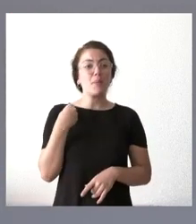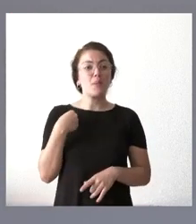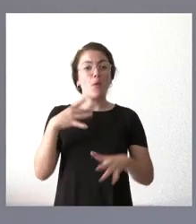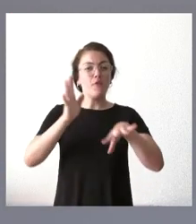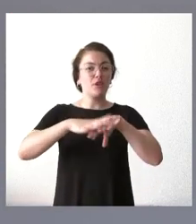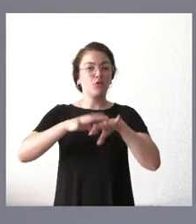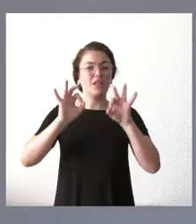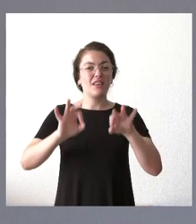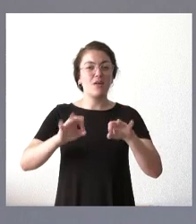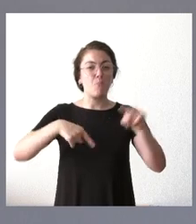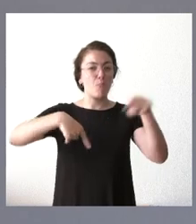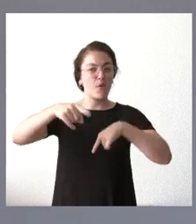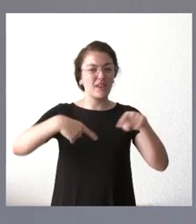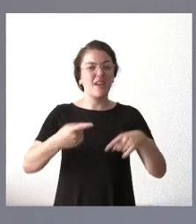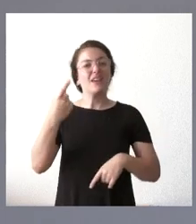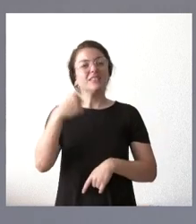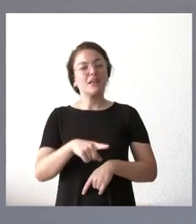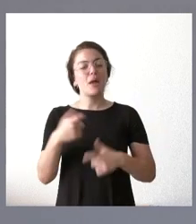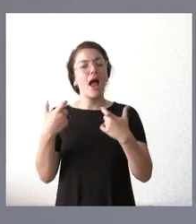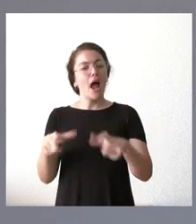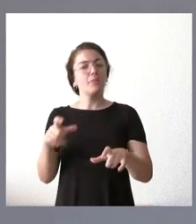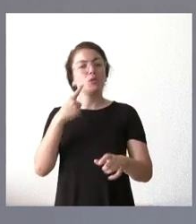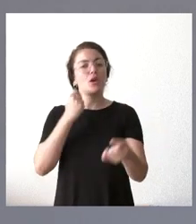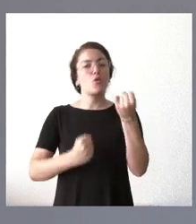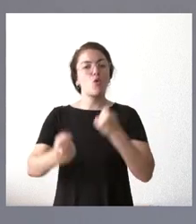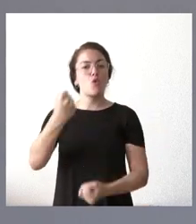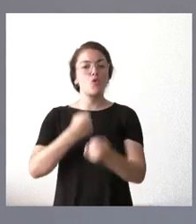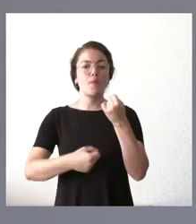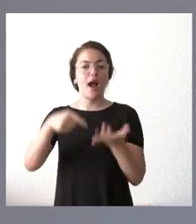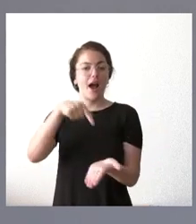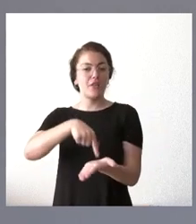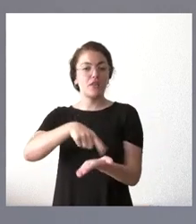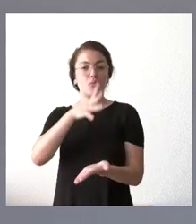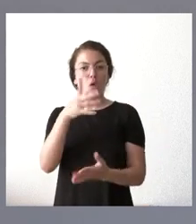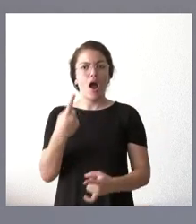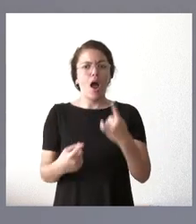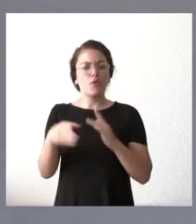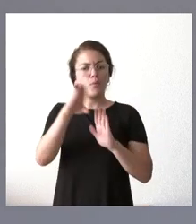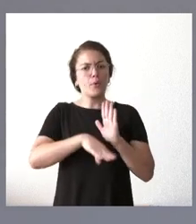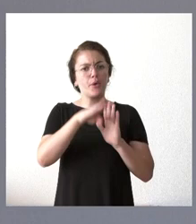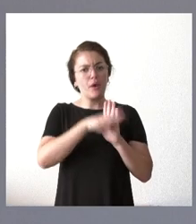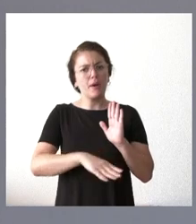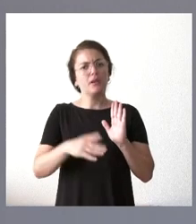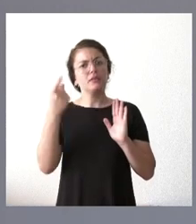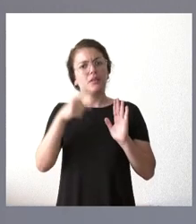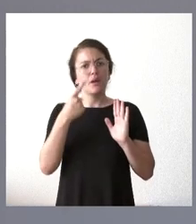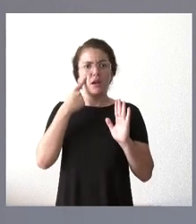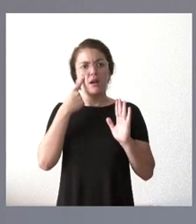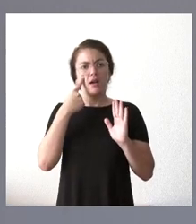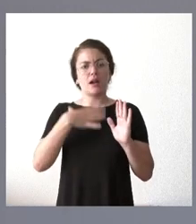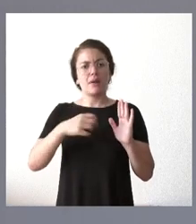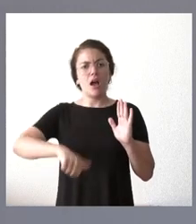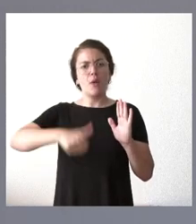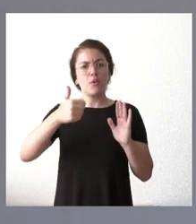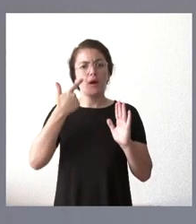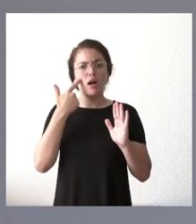Consejería de Movilidad, en el ámbito de economía y hacienda, porque hay algunos programas que incluso se presentarán y se aprobarán y publicarán